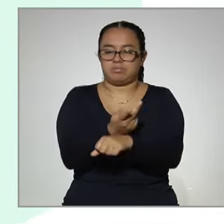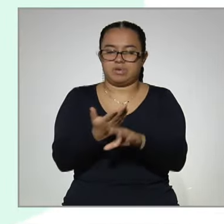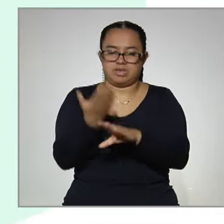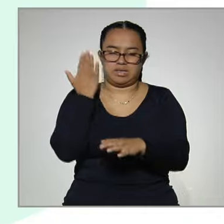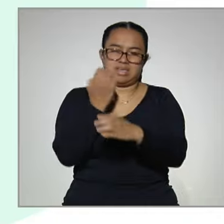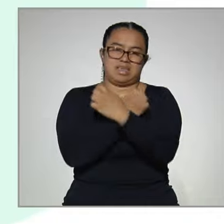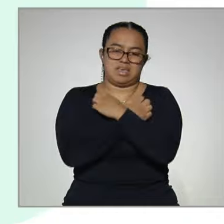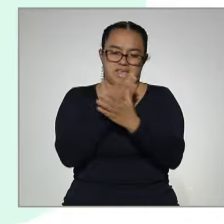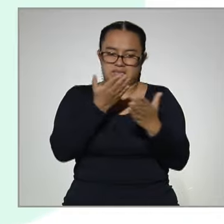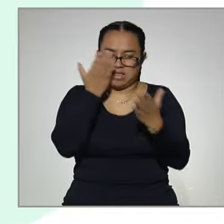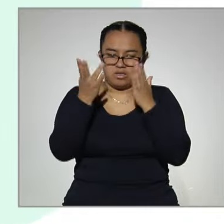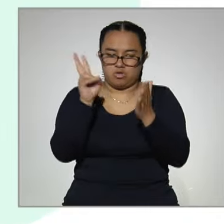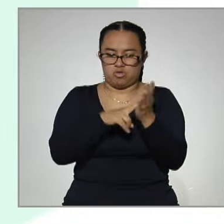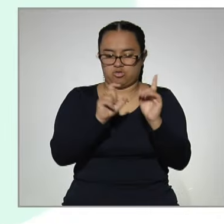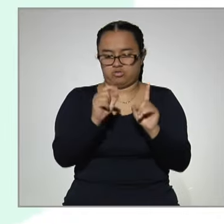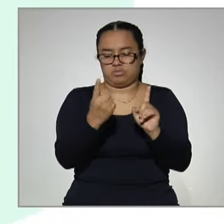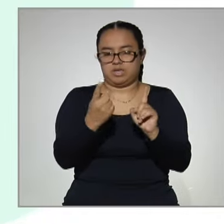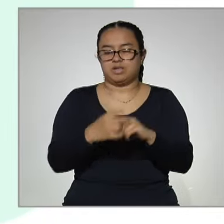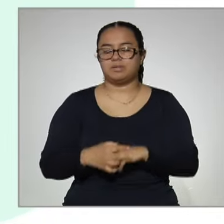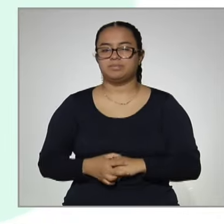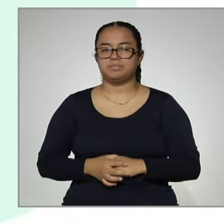educación 2021.